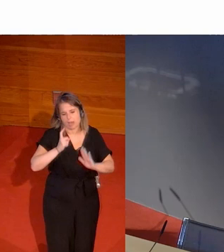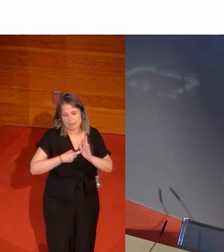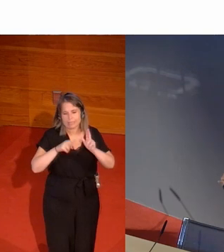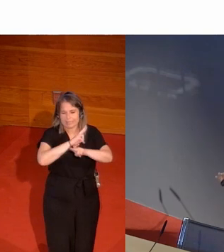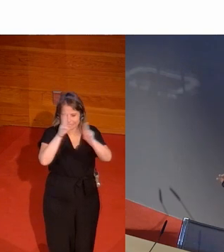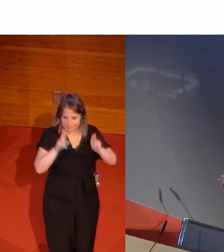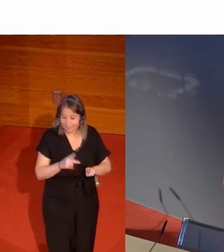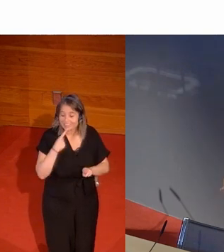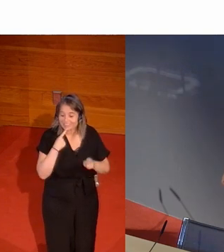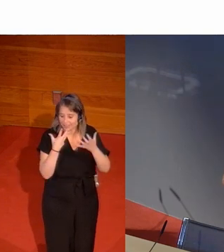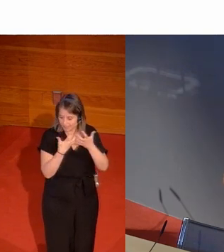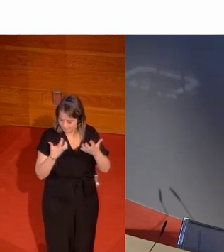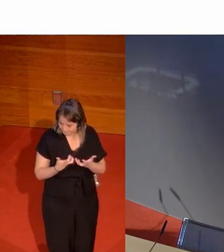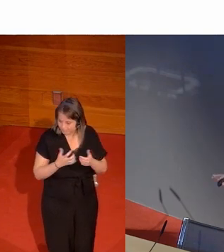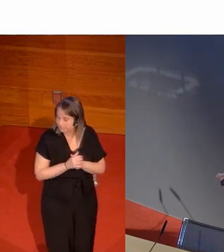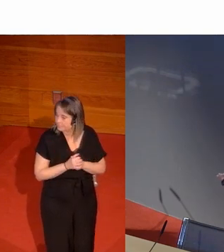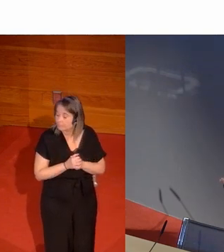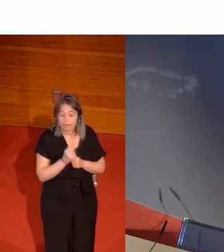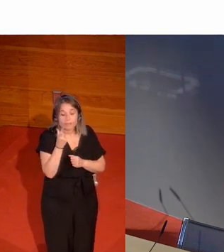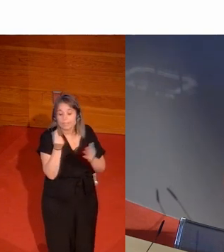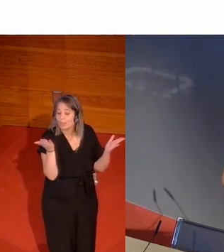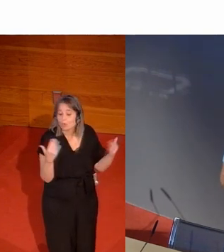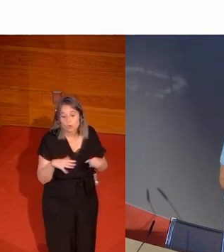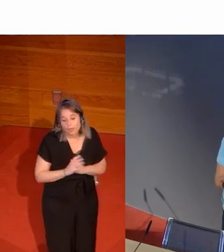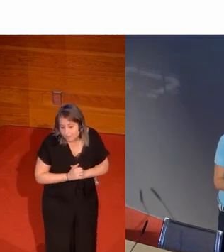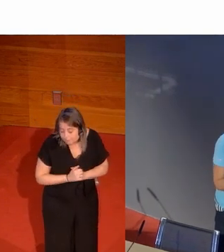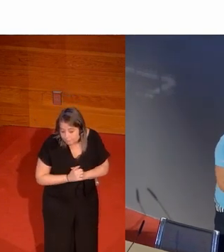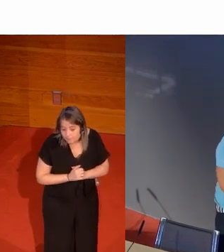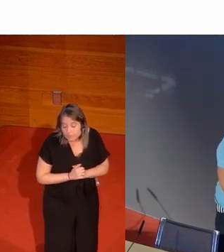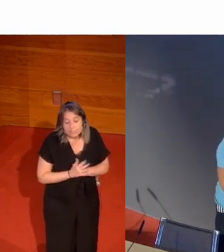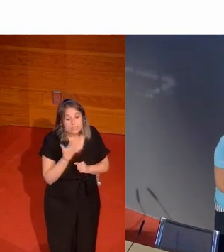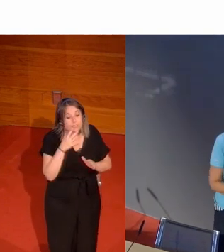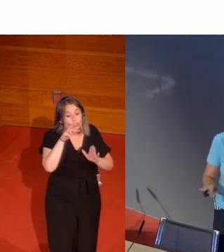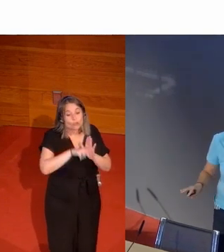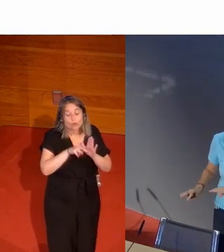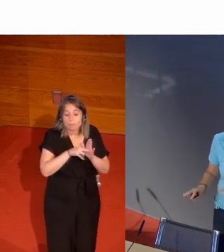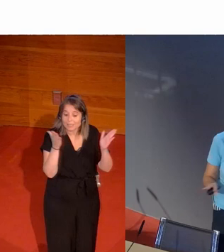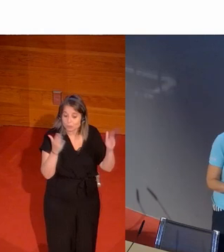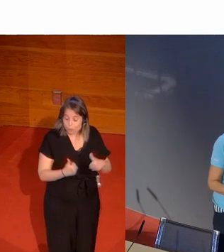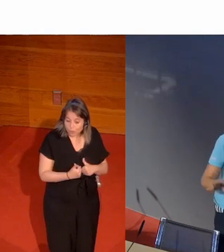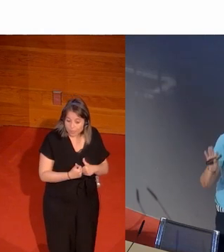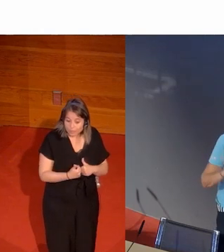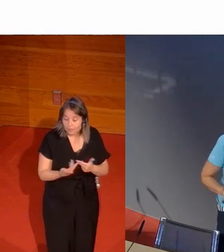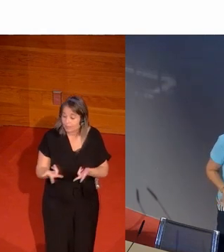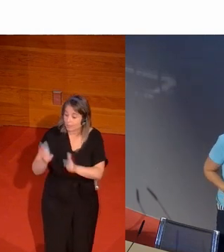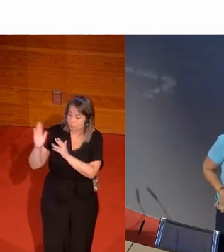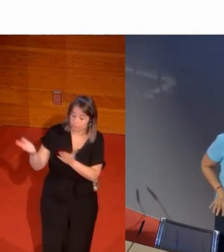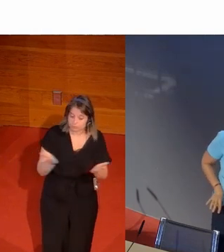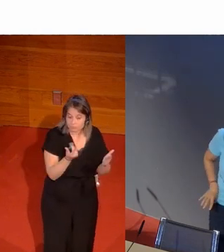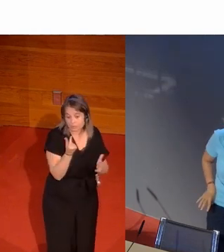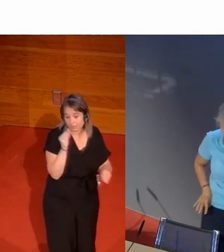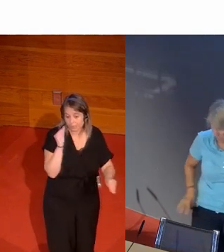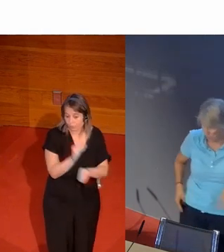se dice exactamente que no hay dinero como no cambiéis las normas y permitáis a todo el mundo hay amigos cuando te